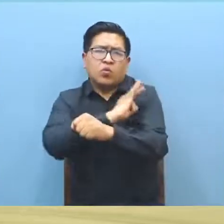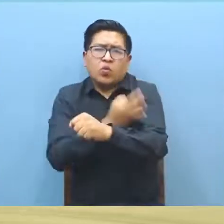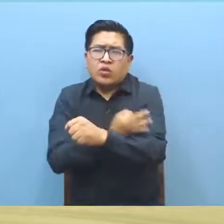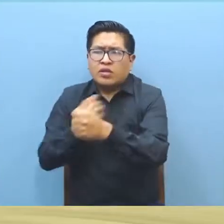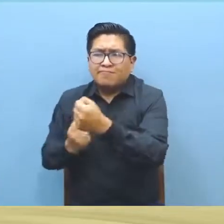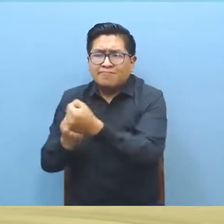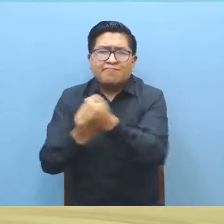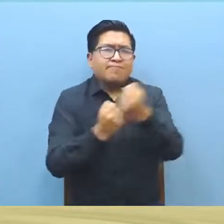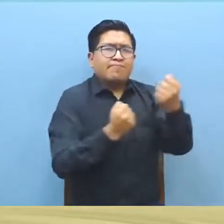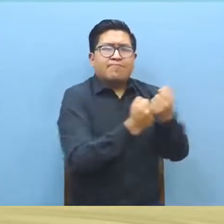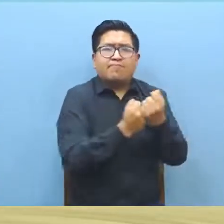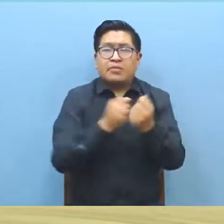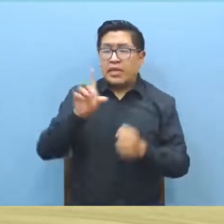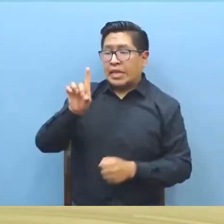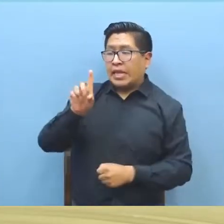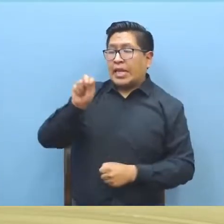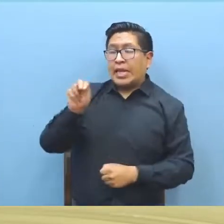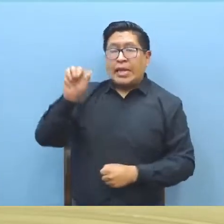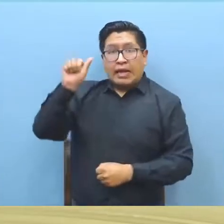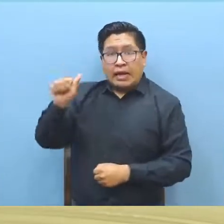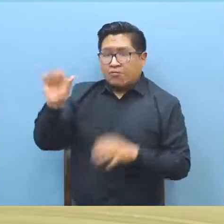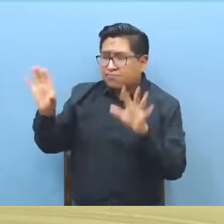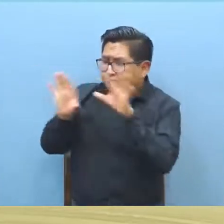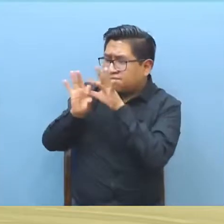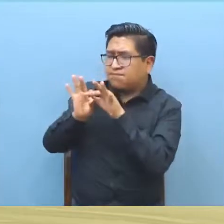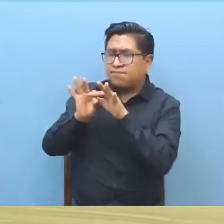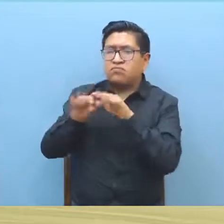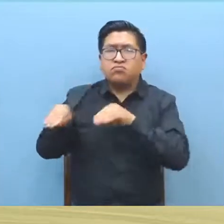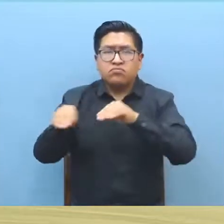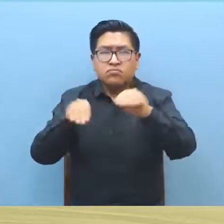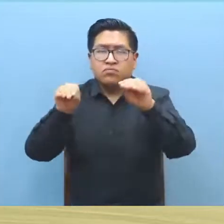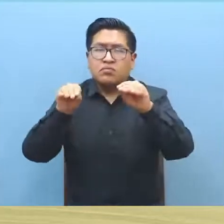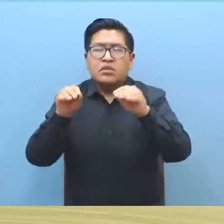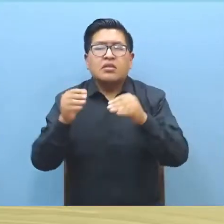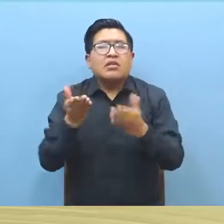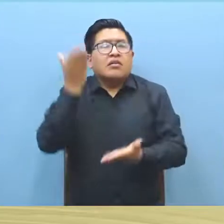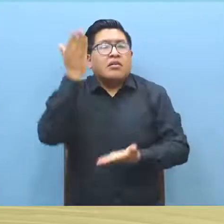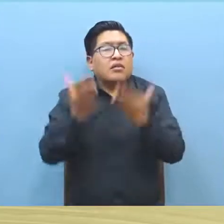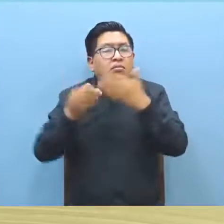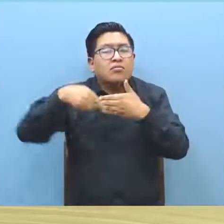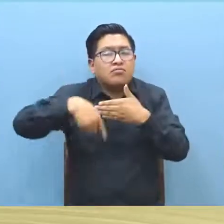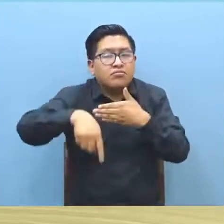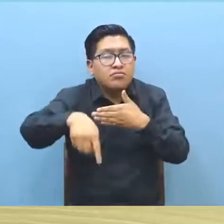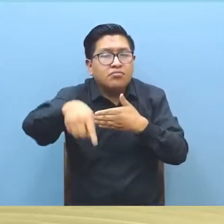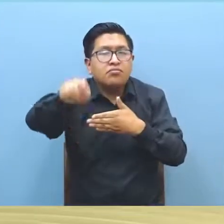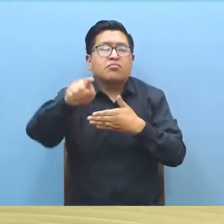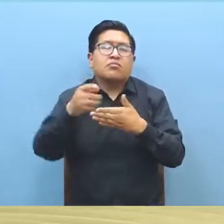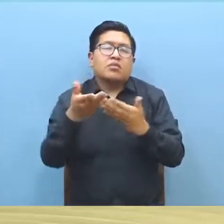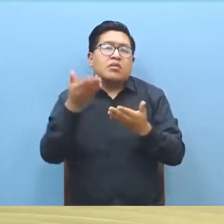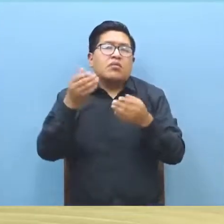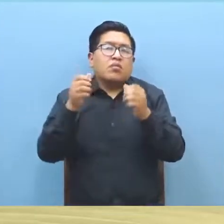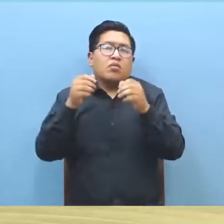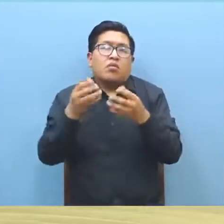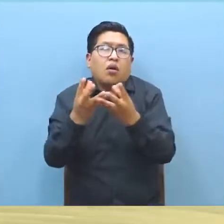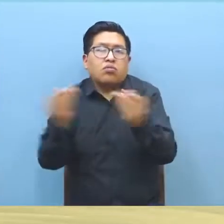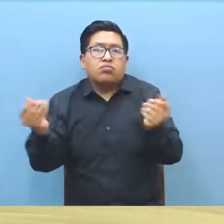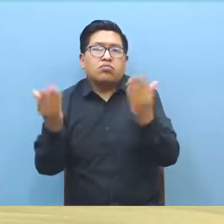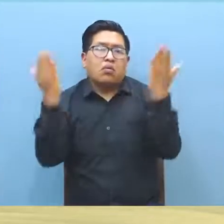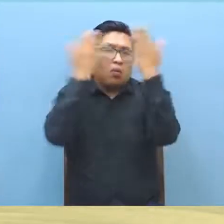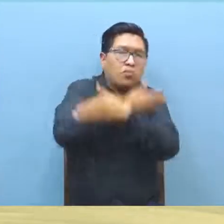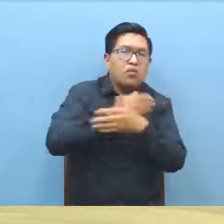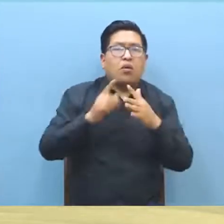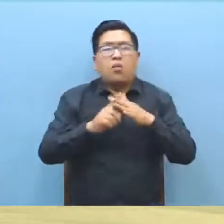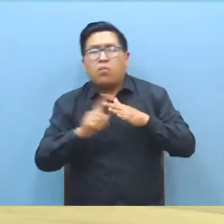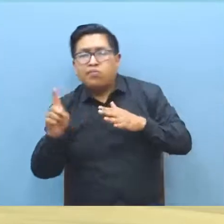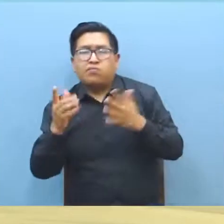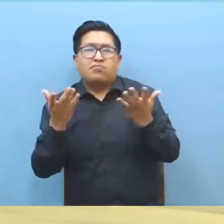todo caso con la Defensoría de la Niñez y Adolescencia y se teme que puedan quedar en todo caso algunos hechos en la impunidad. Se van a realizar las sesiones